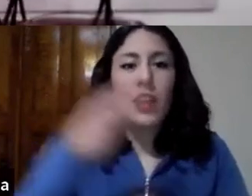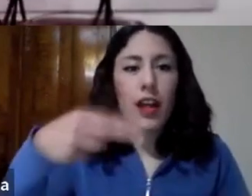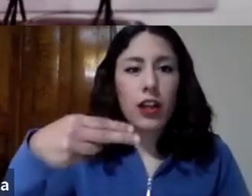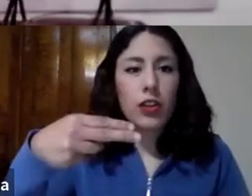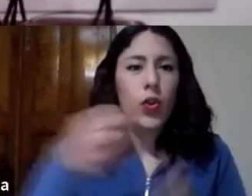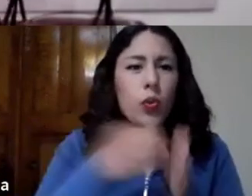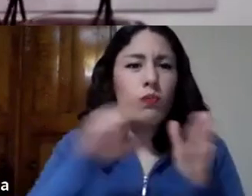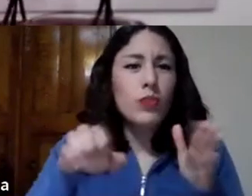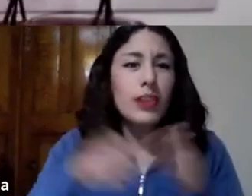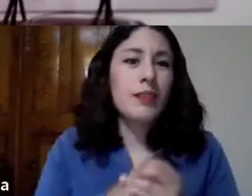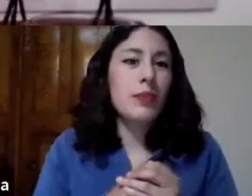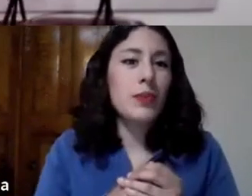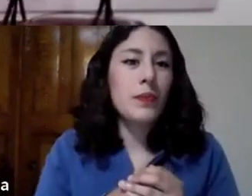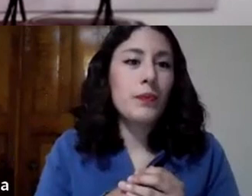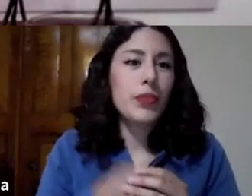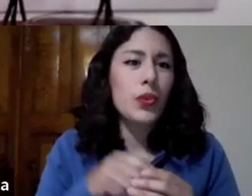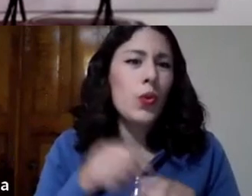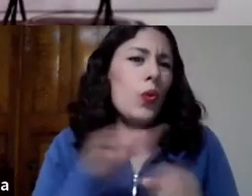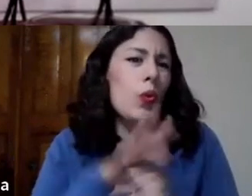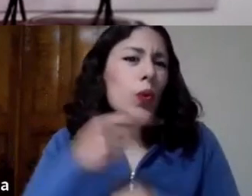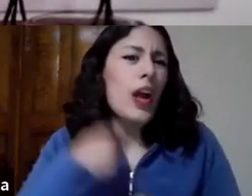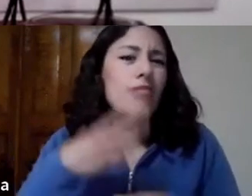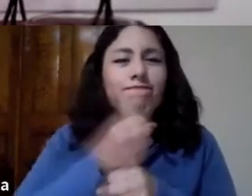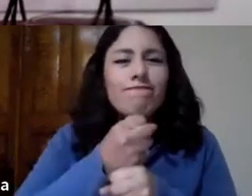podría ser una abreviación de mi nombre Carla?